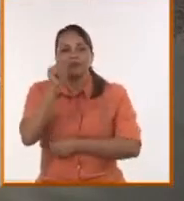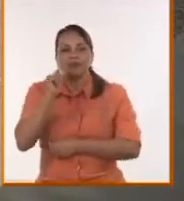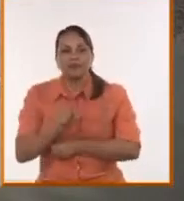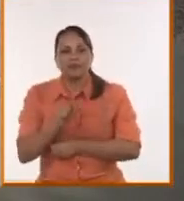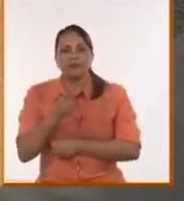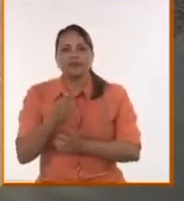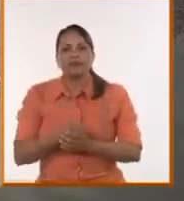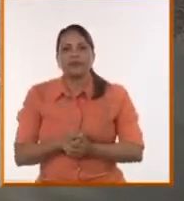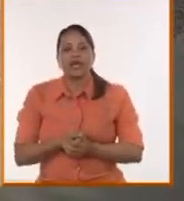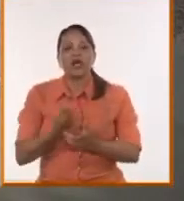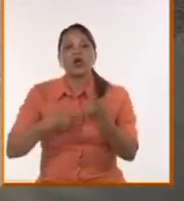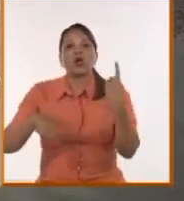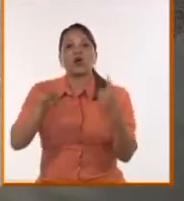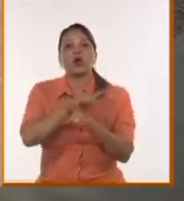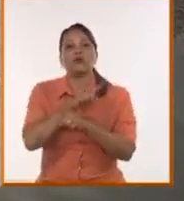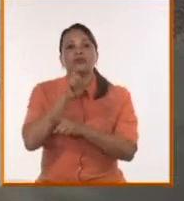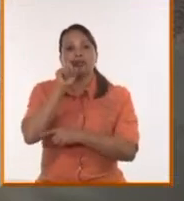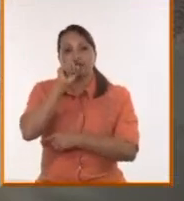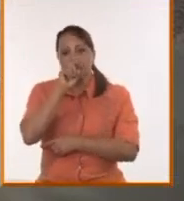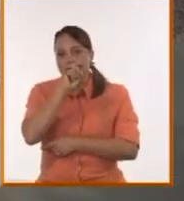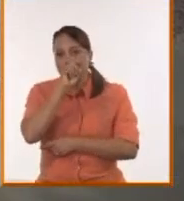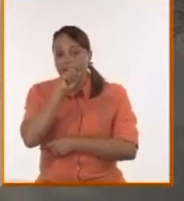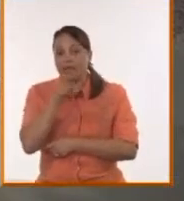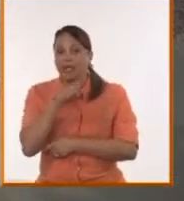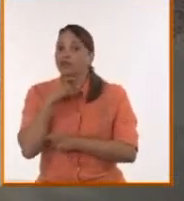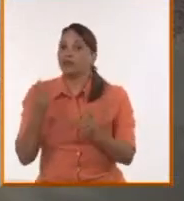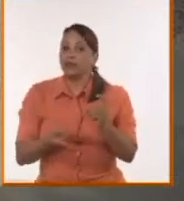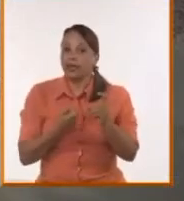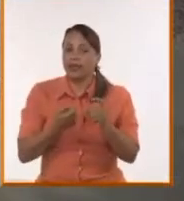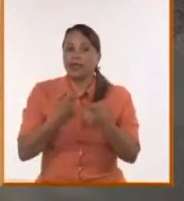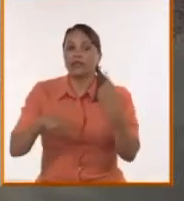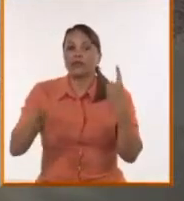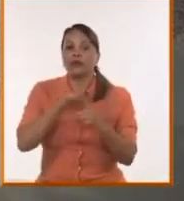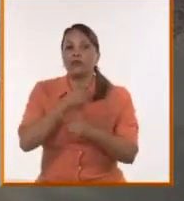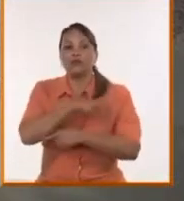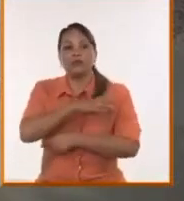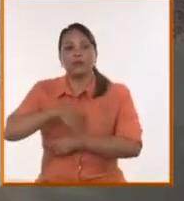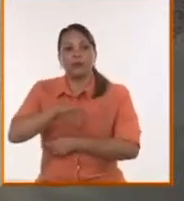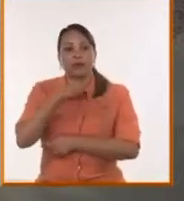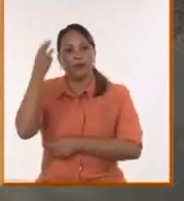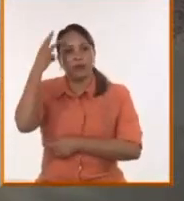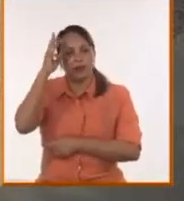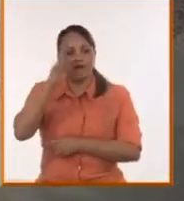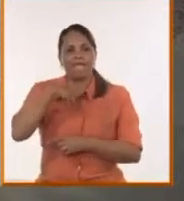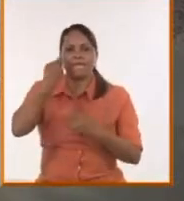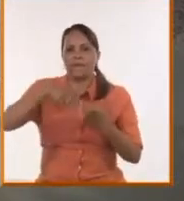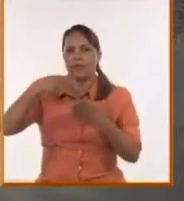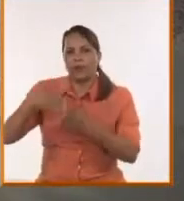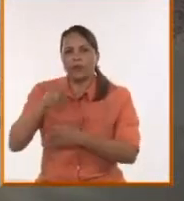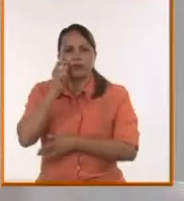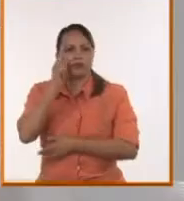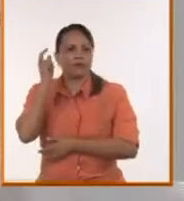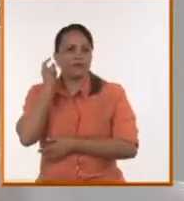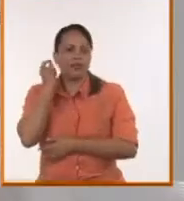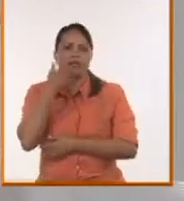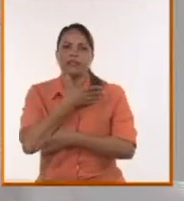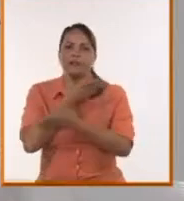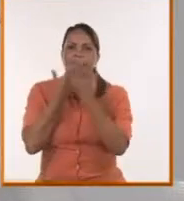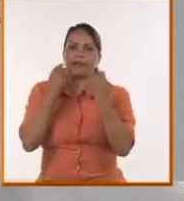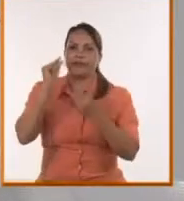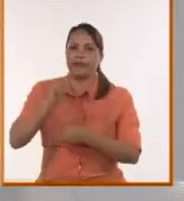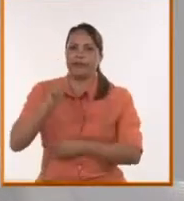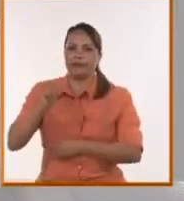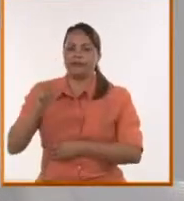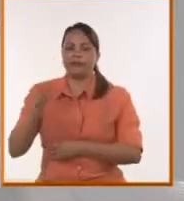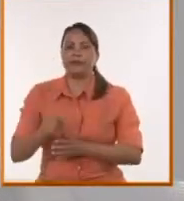narcotráfico, que fue una guerra en contra de la población mexicana que ha costado cientos de miles de muertos, muertas y desaparecidos y desaparecidas. En el marco de esa